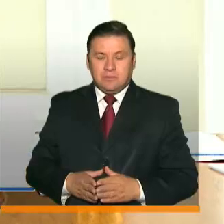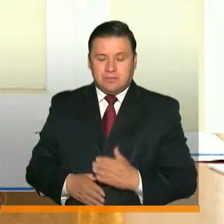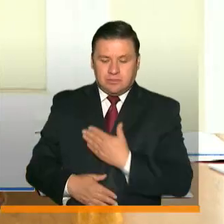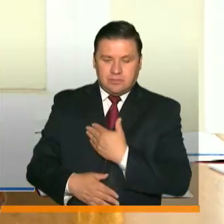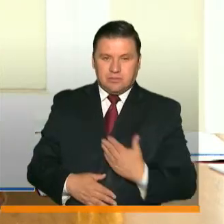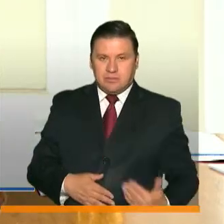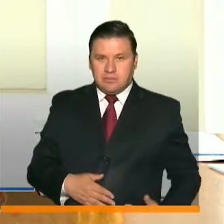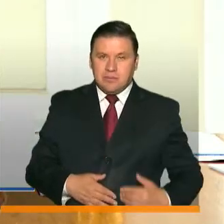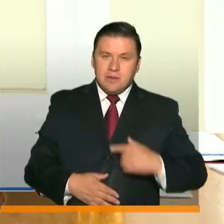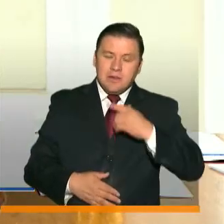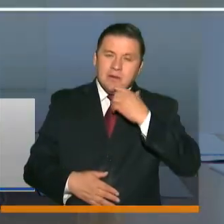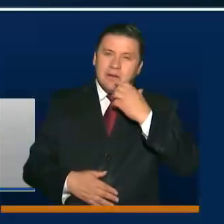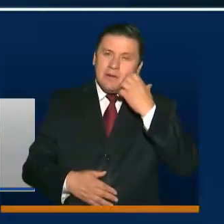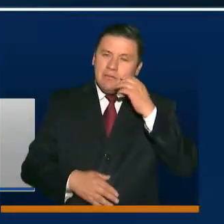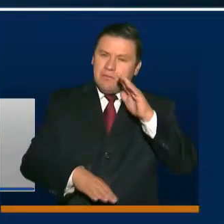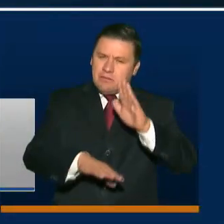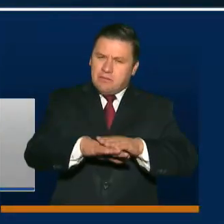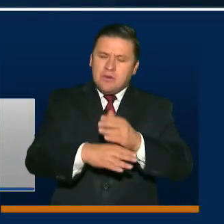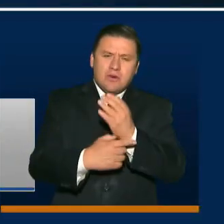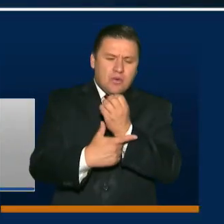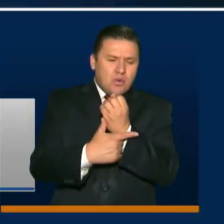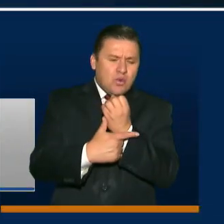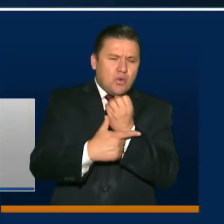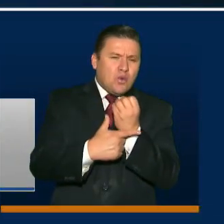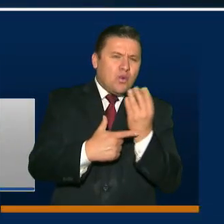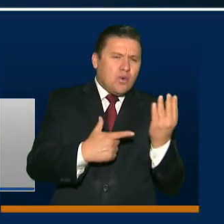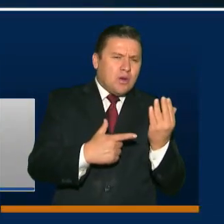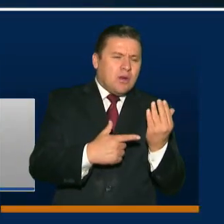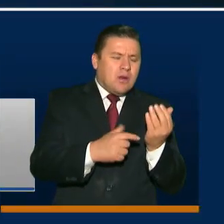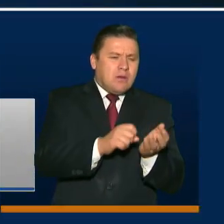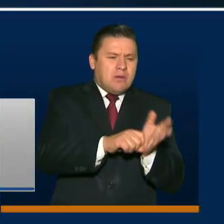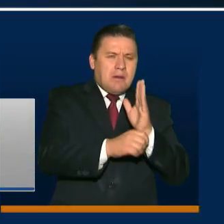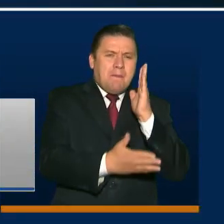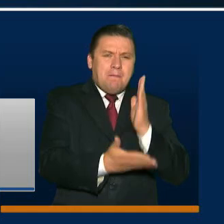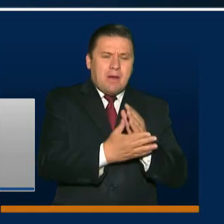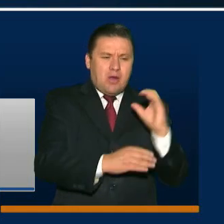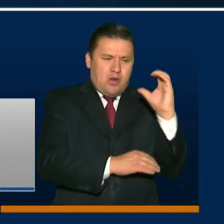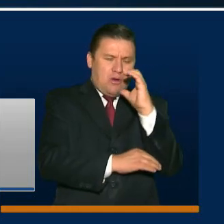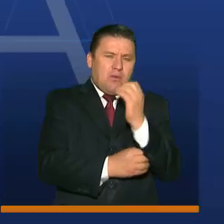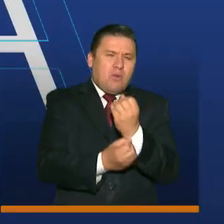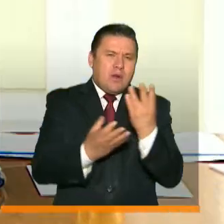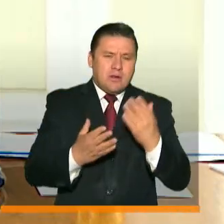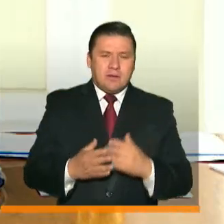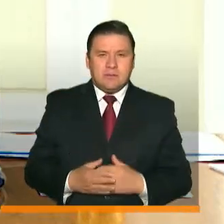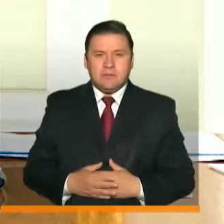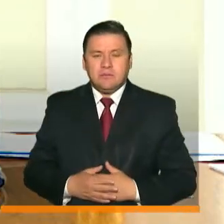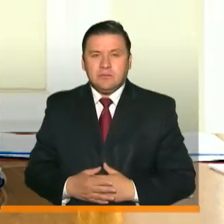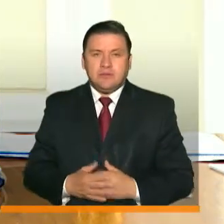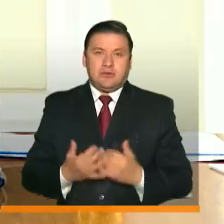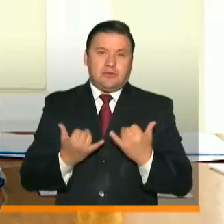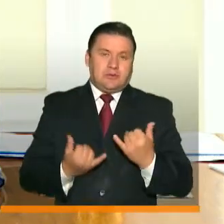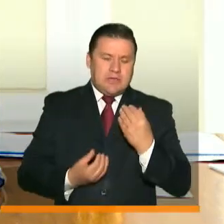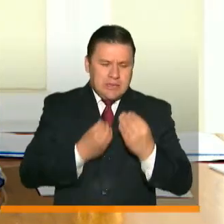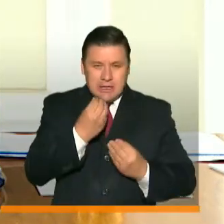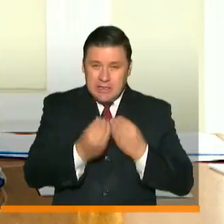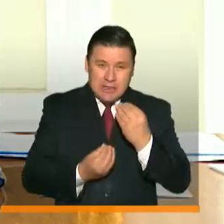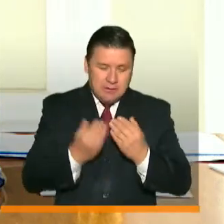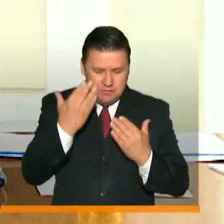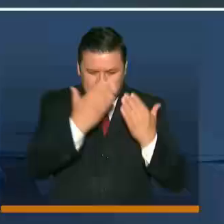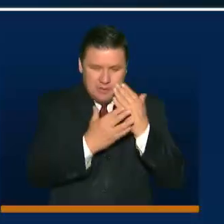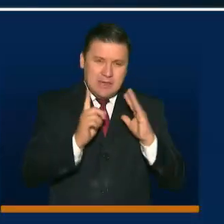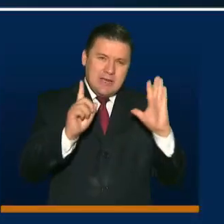Presidente Iván Duque da balance de casos de COVID-19 en el país. Hoy se realizaron